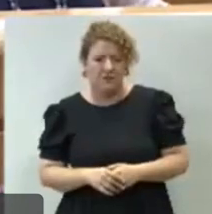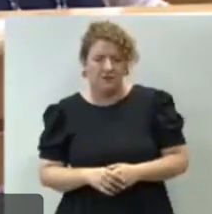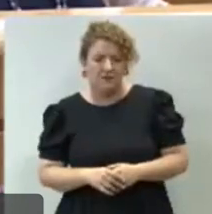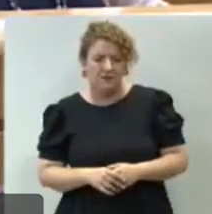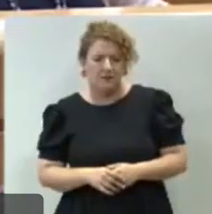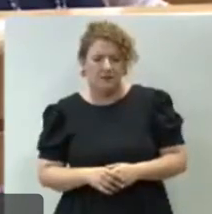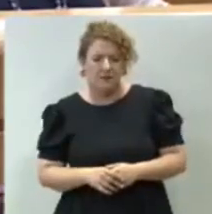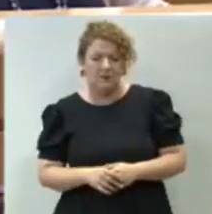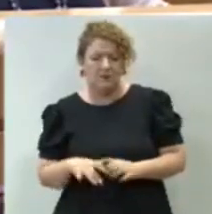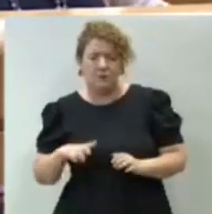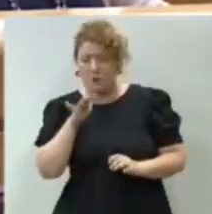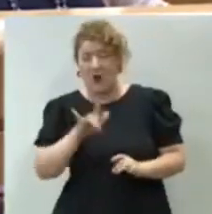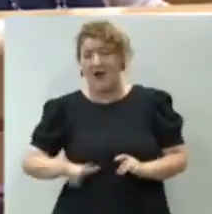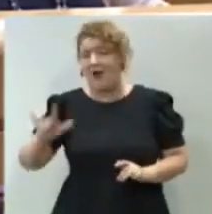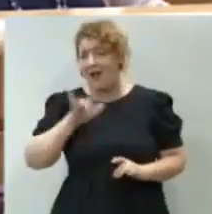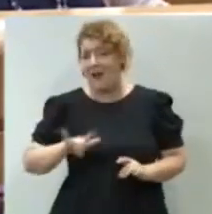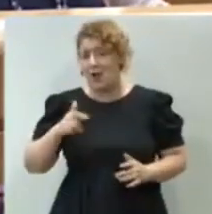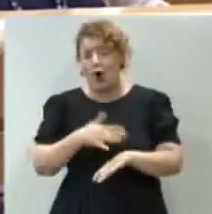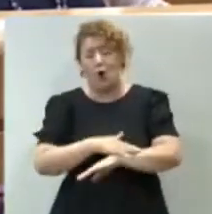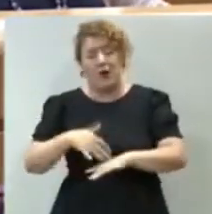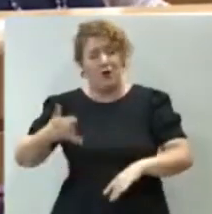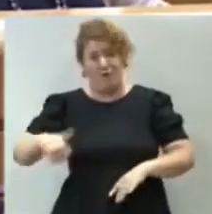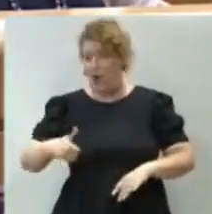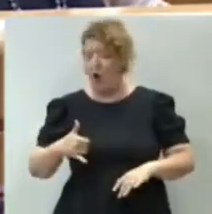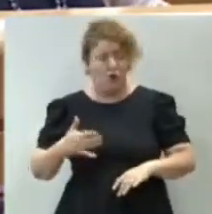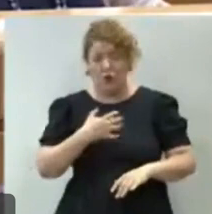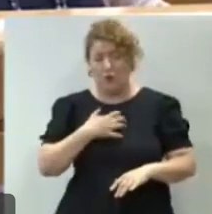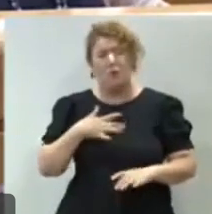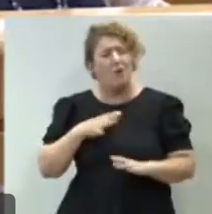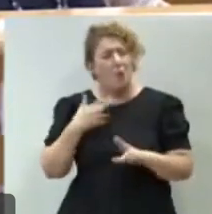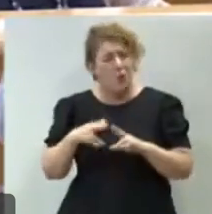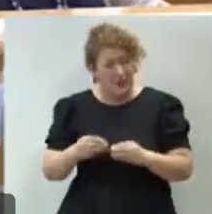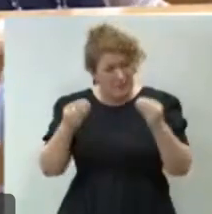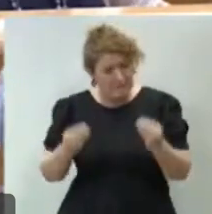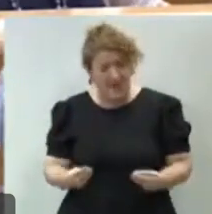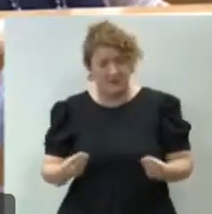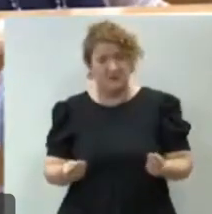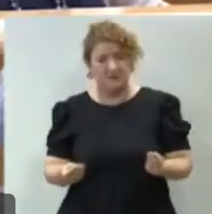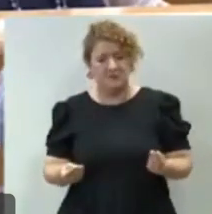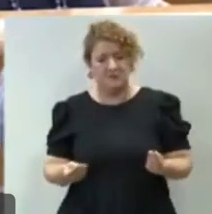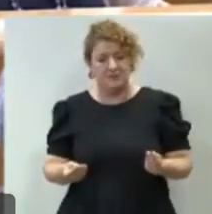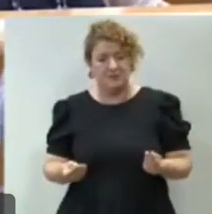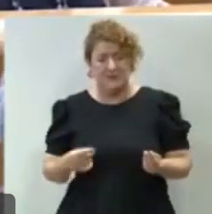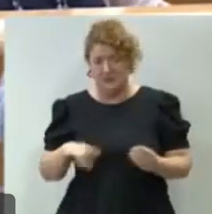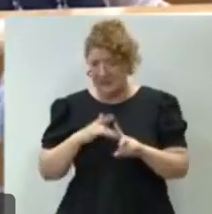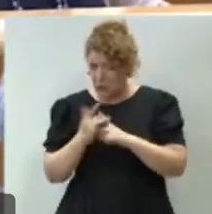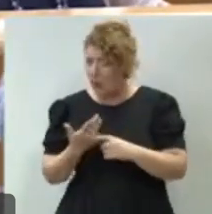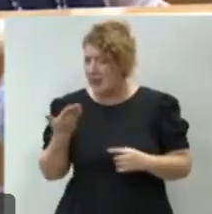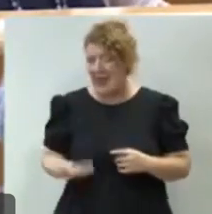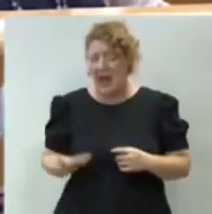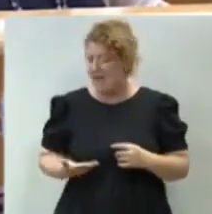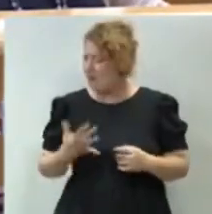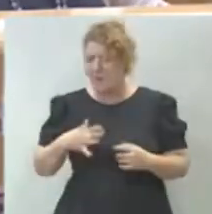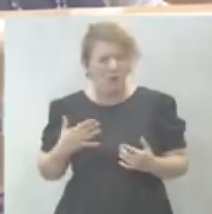Gobierno de Canarias, porque Canarias lo tiene muy claro, no lo olvide y practique una buena política, la de altura, que la ocasión merece,